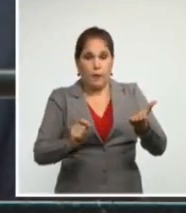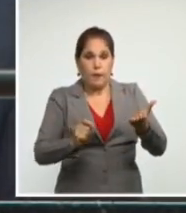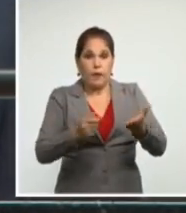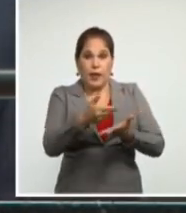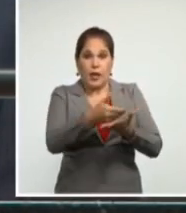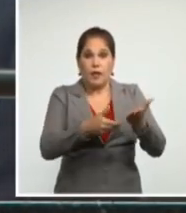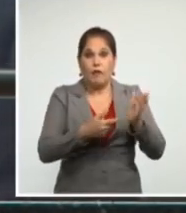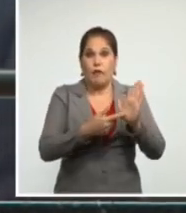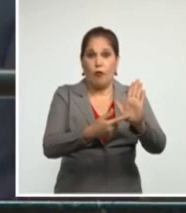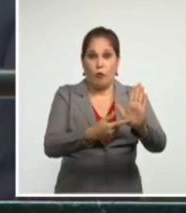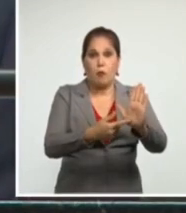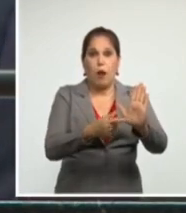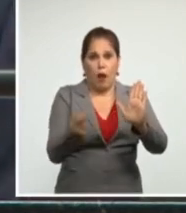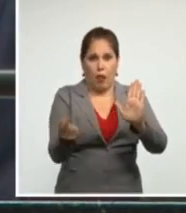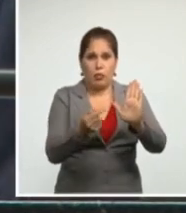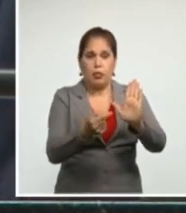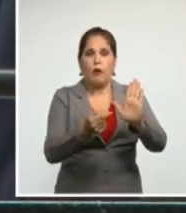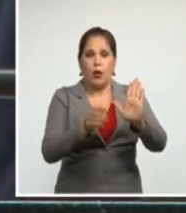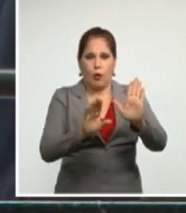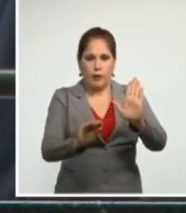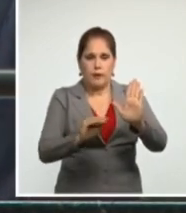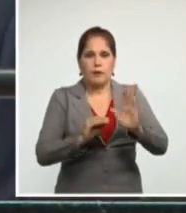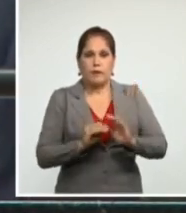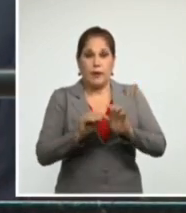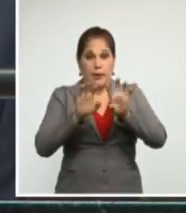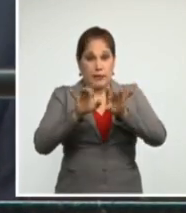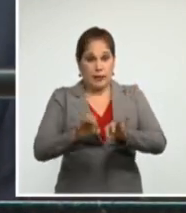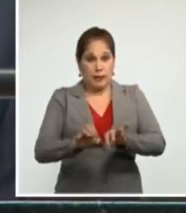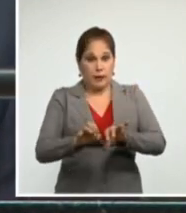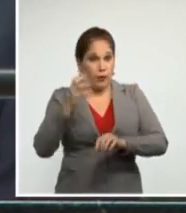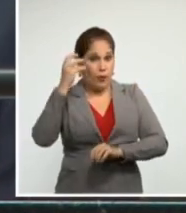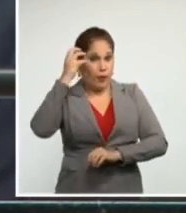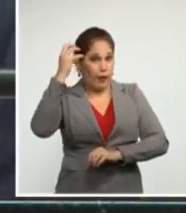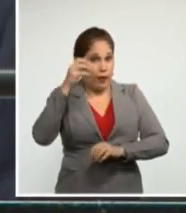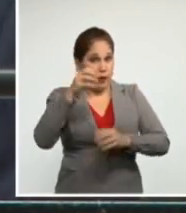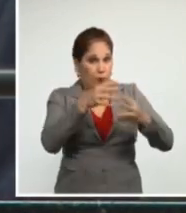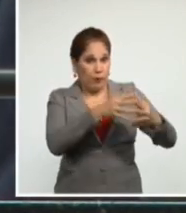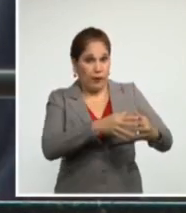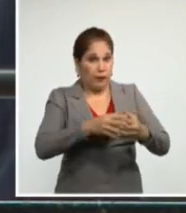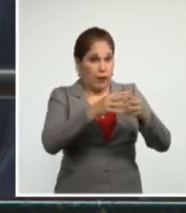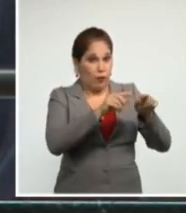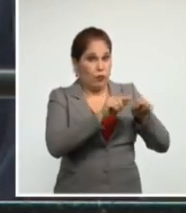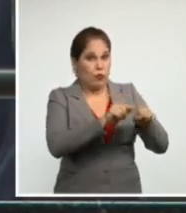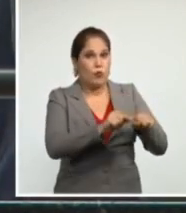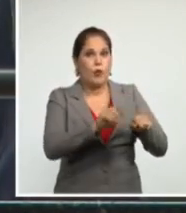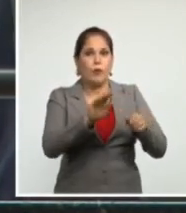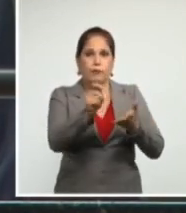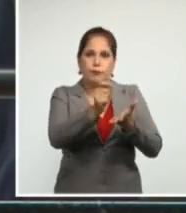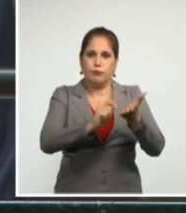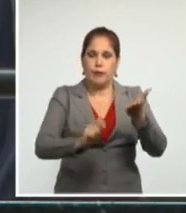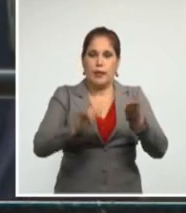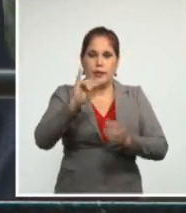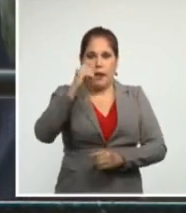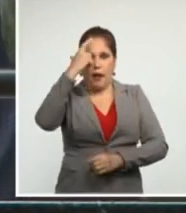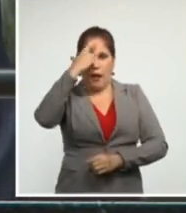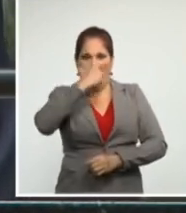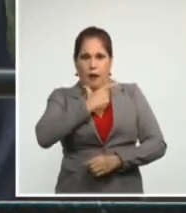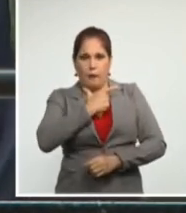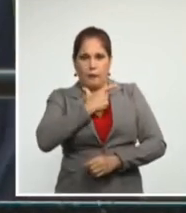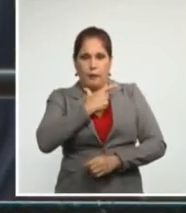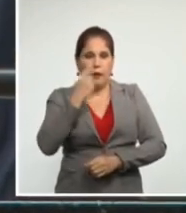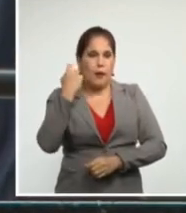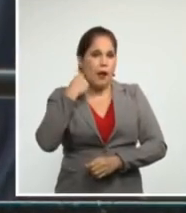memorando del subsecretario de Estado Lester Mallory del 6 de abril de